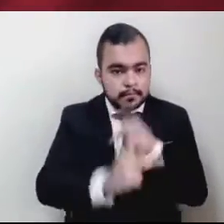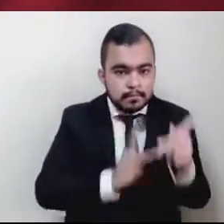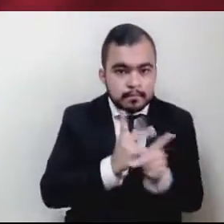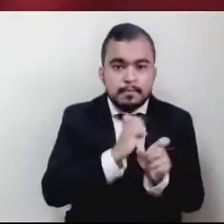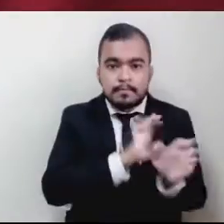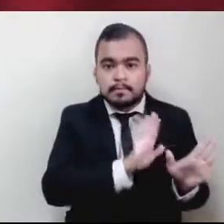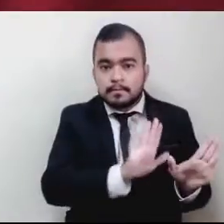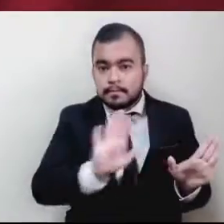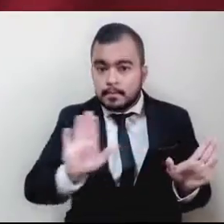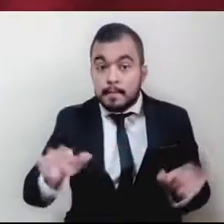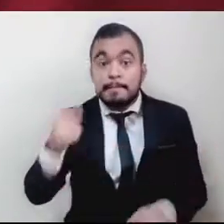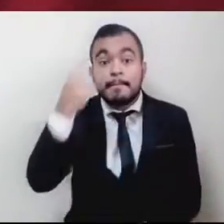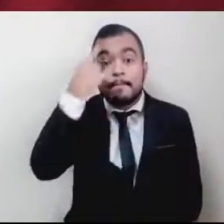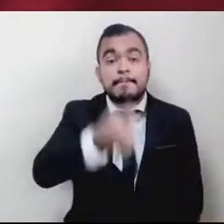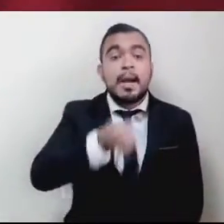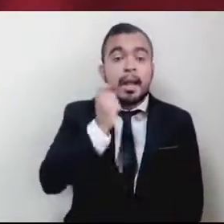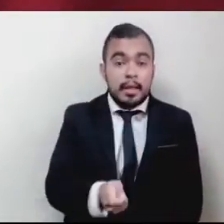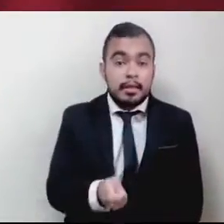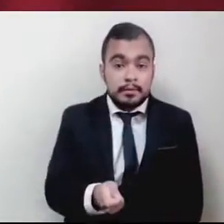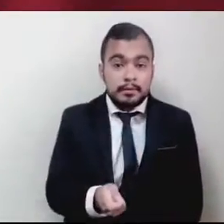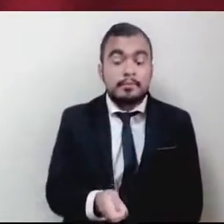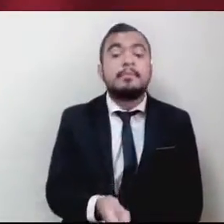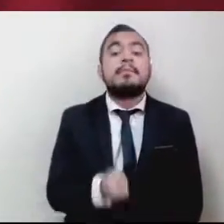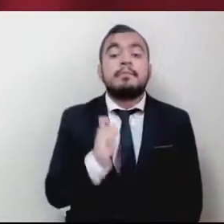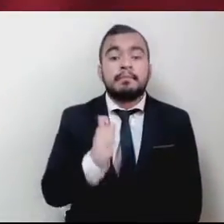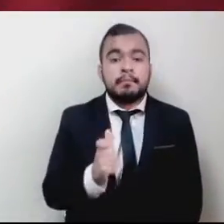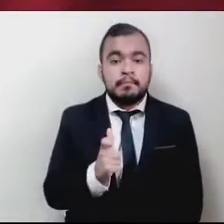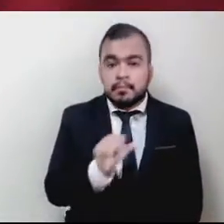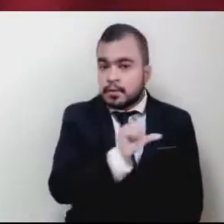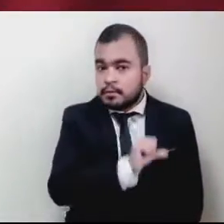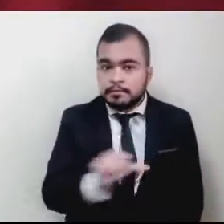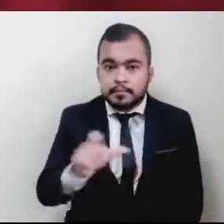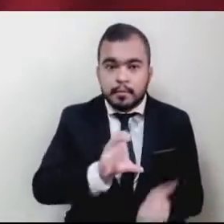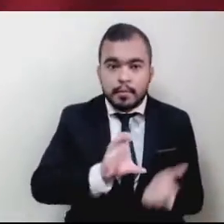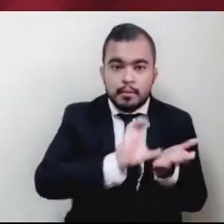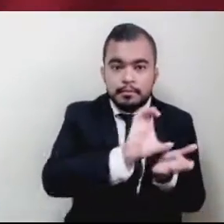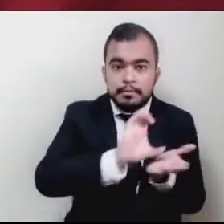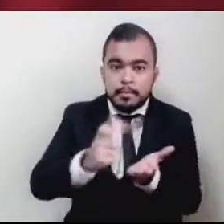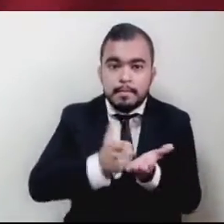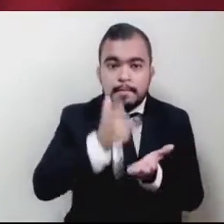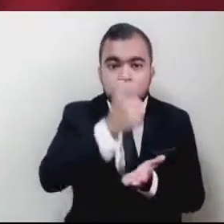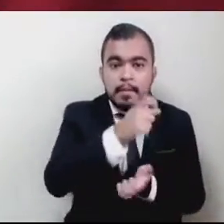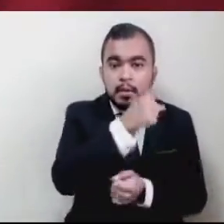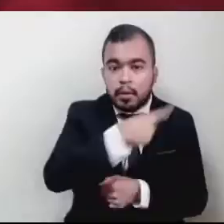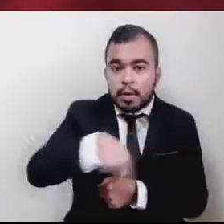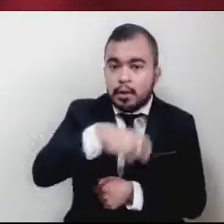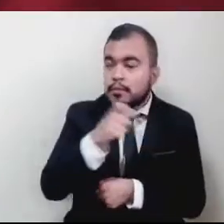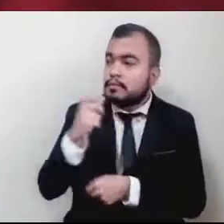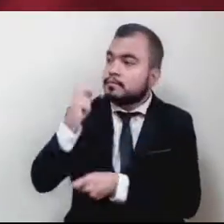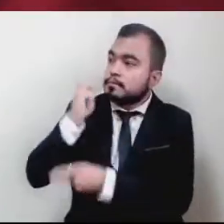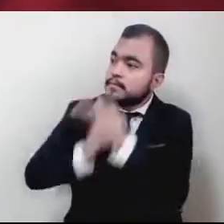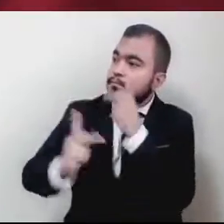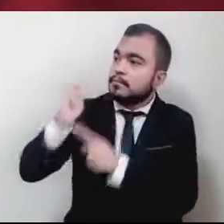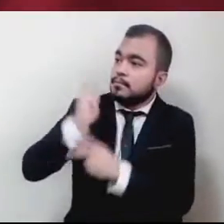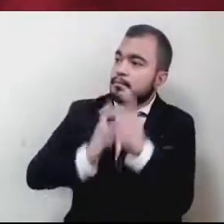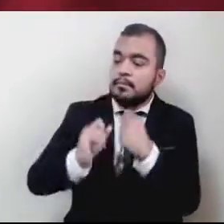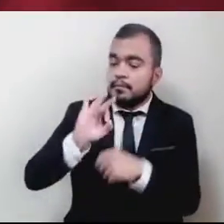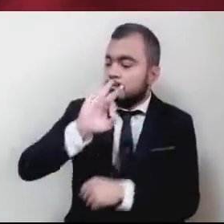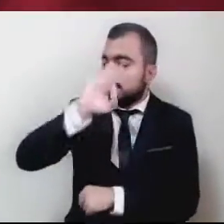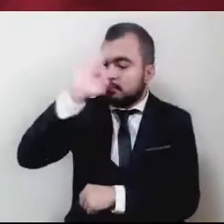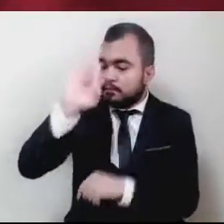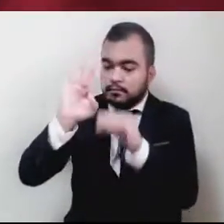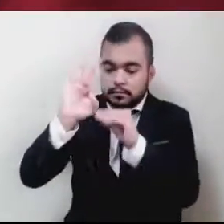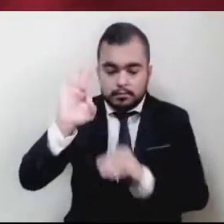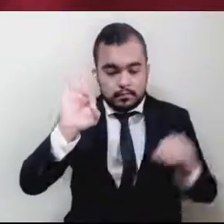Para que afecten como fuente de pago del o los financiamientos que contraten, un porcentaje del derecho a recibir y los